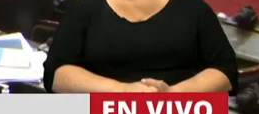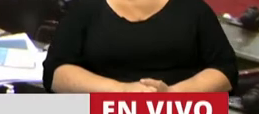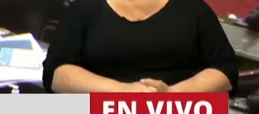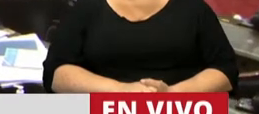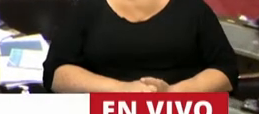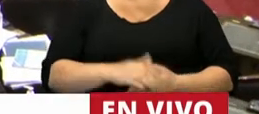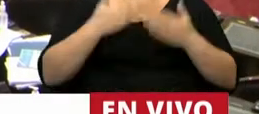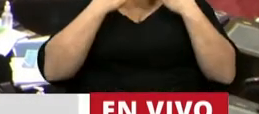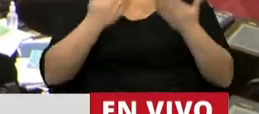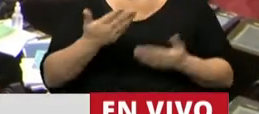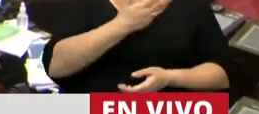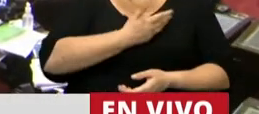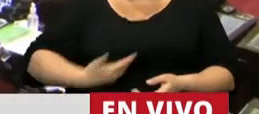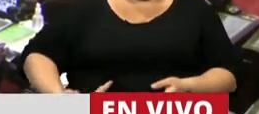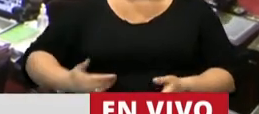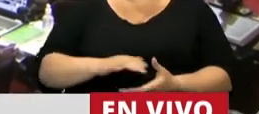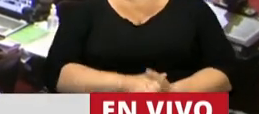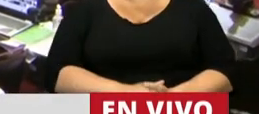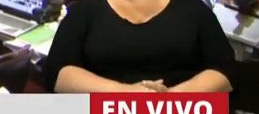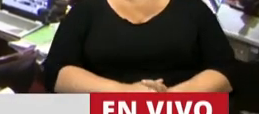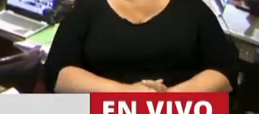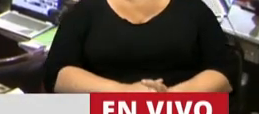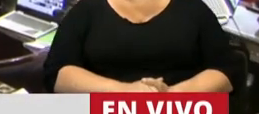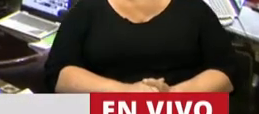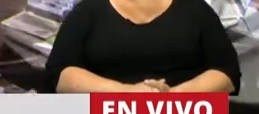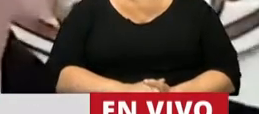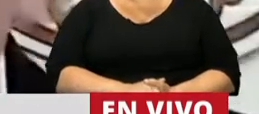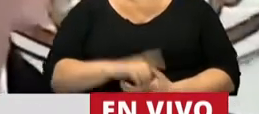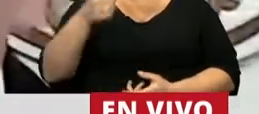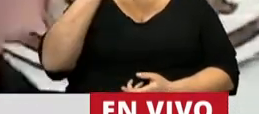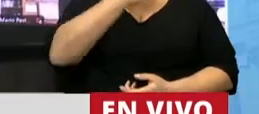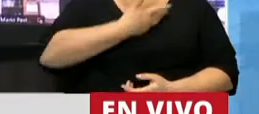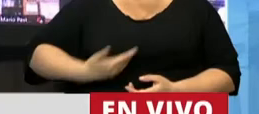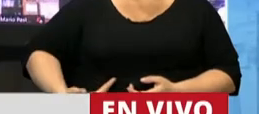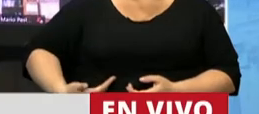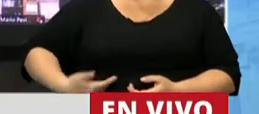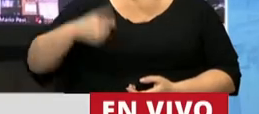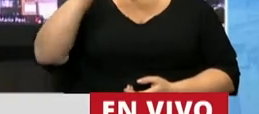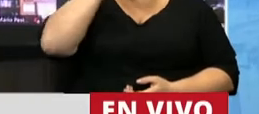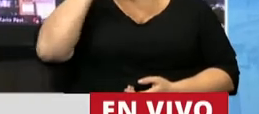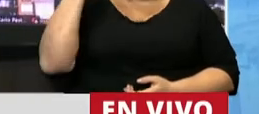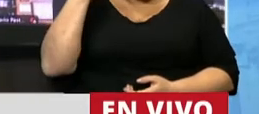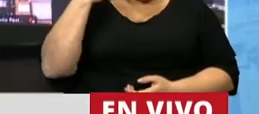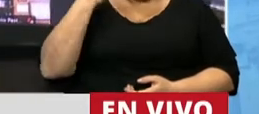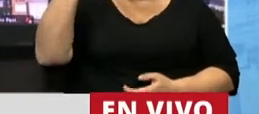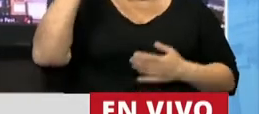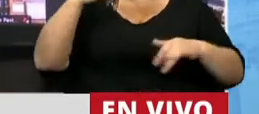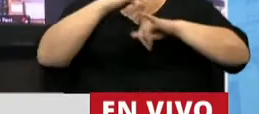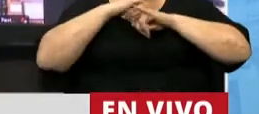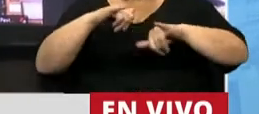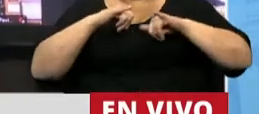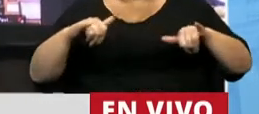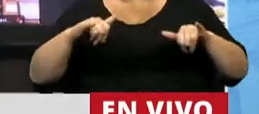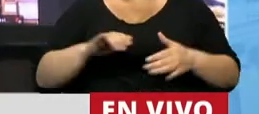Gracias, señor presidente. Cuando el presidente Alberto Fernández, en su campaña,